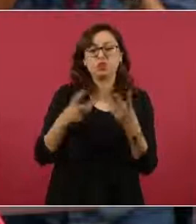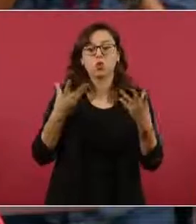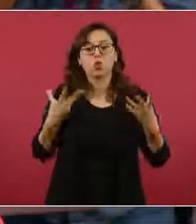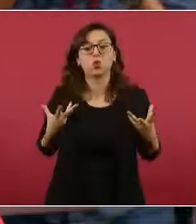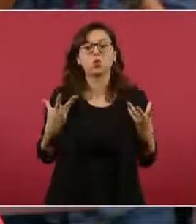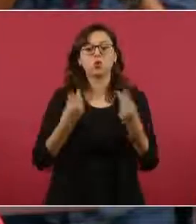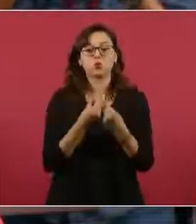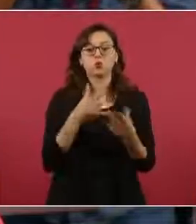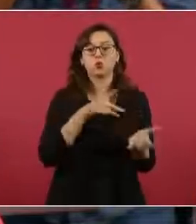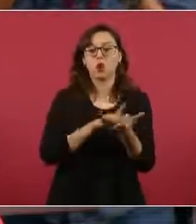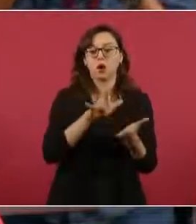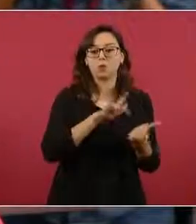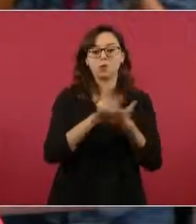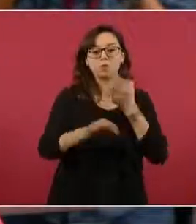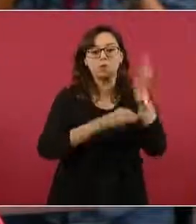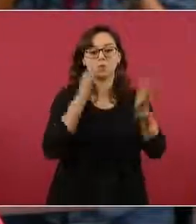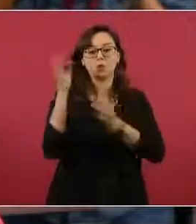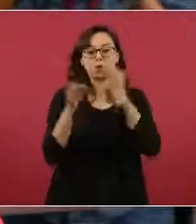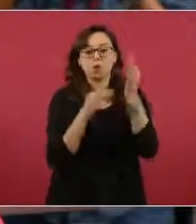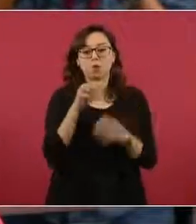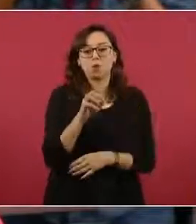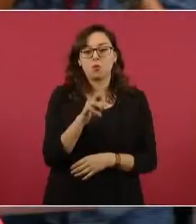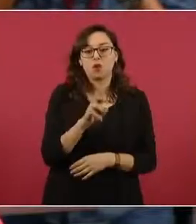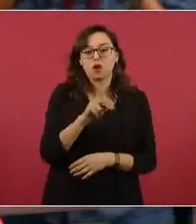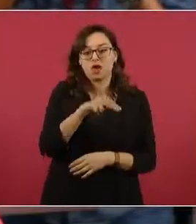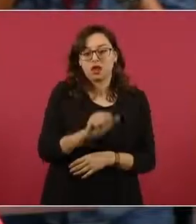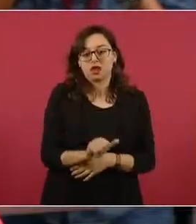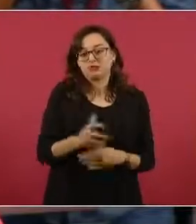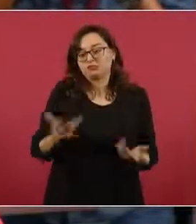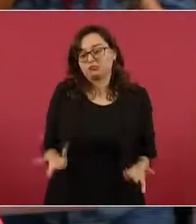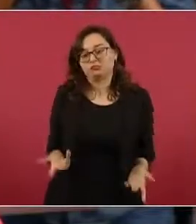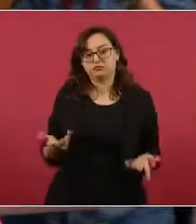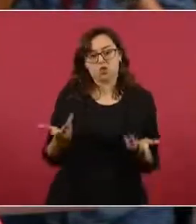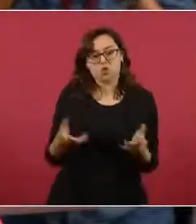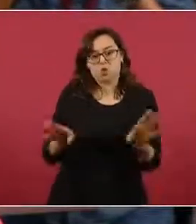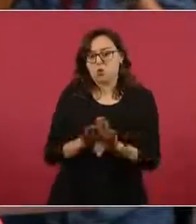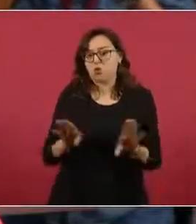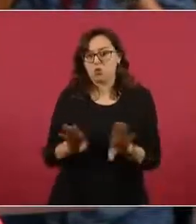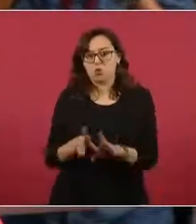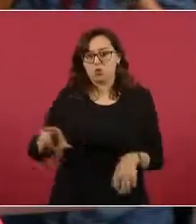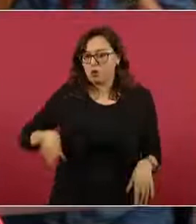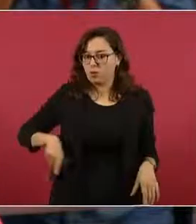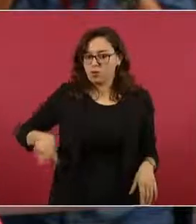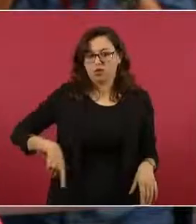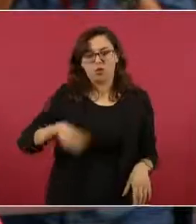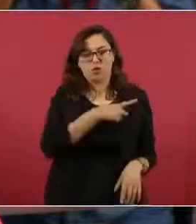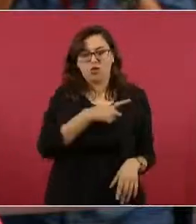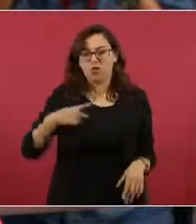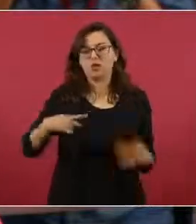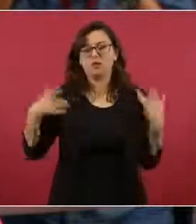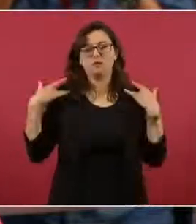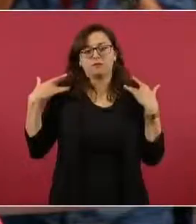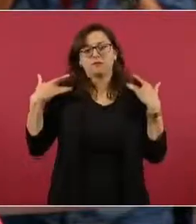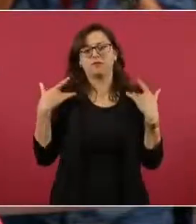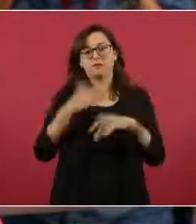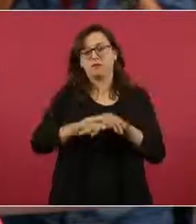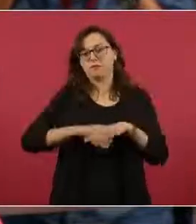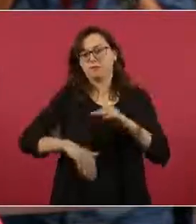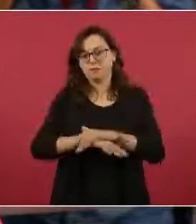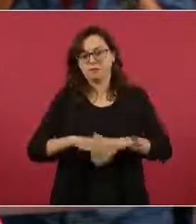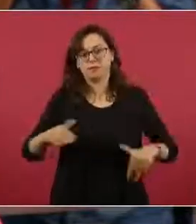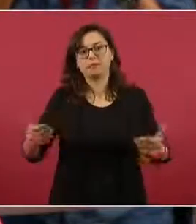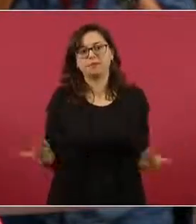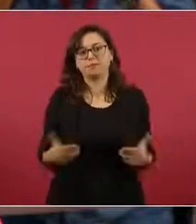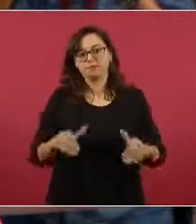apoyando a los candidatos de Morena, alegando de que se vulnera el principio de imparcialidad y equidad en la contienda, violando